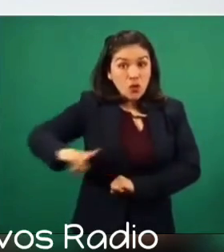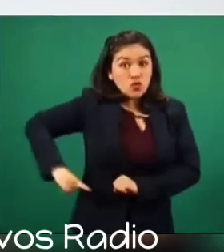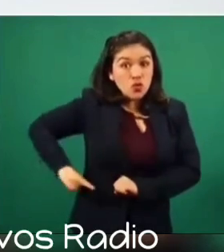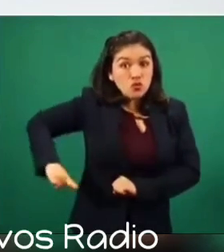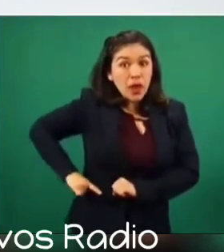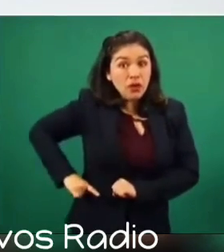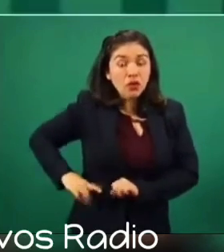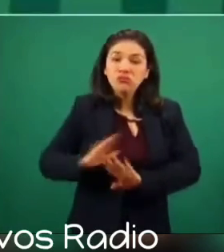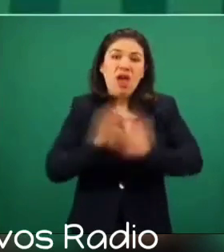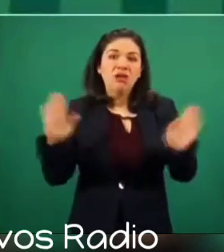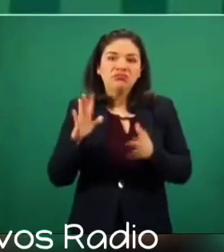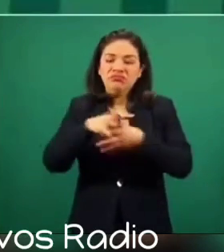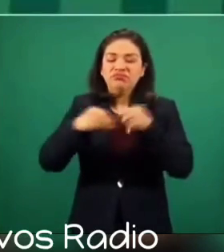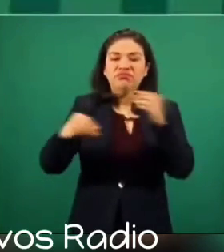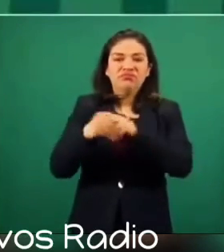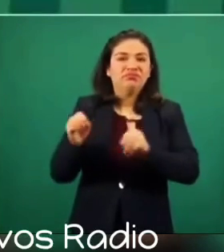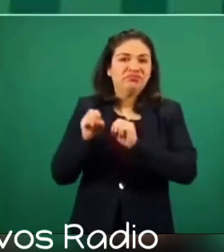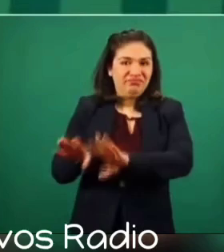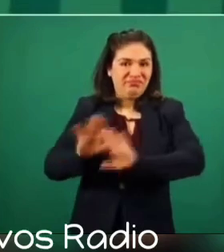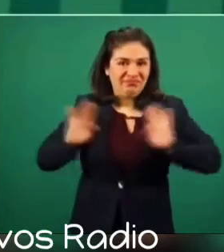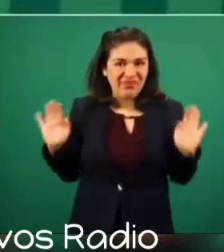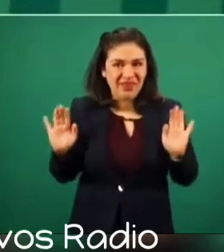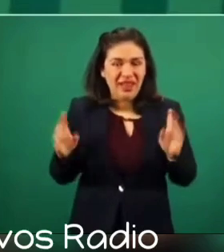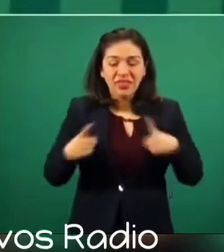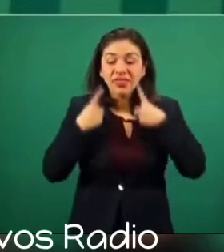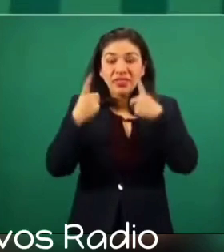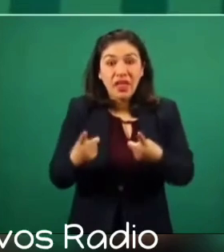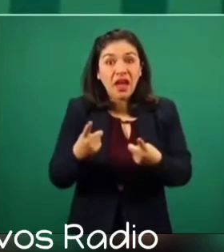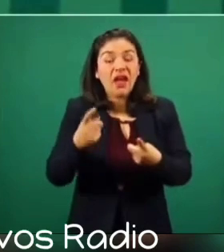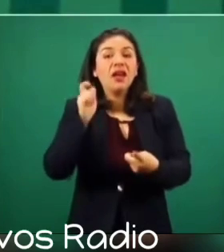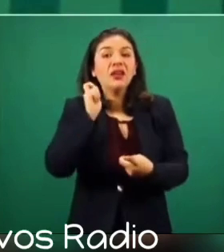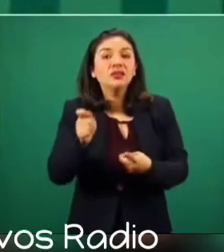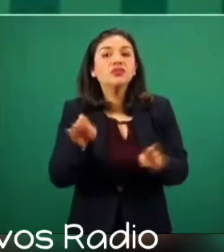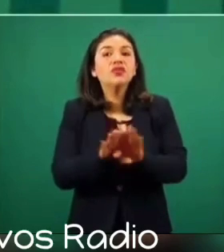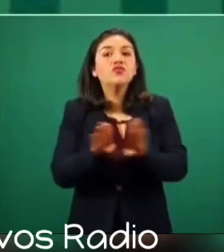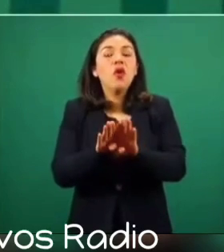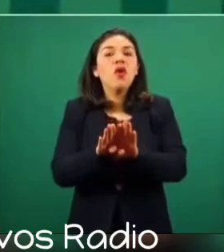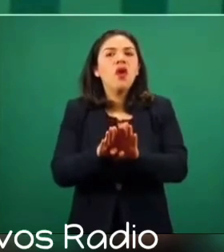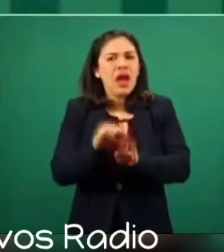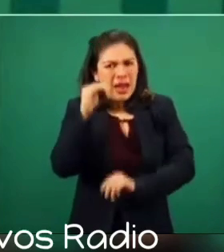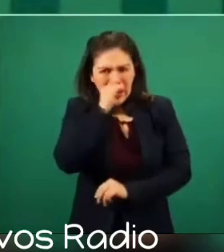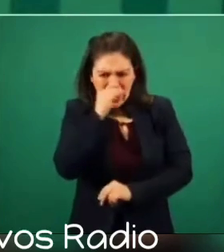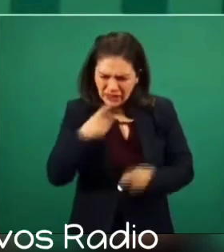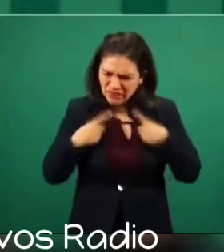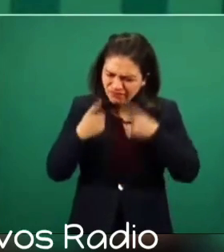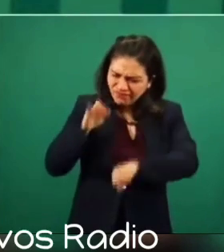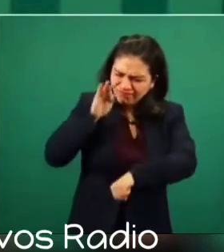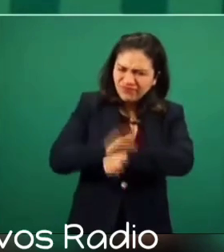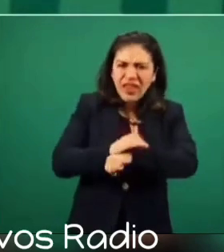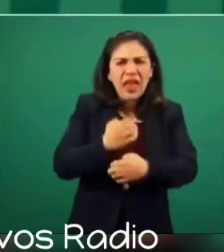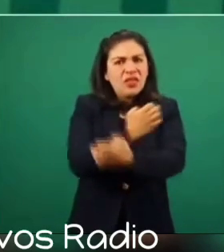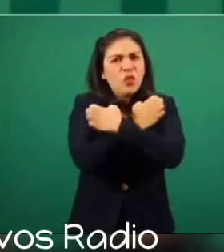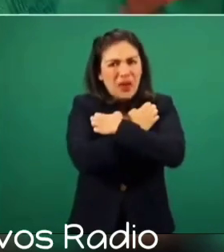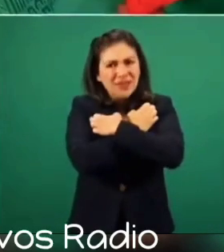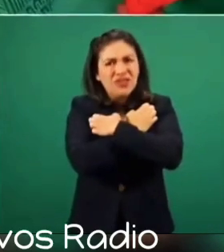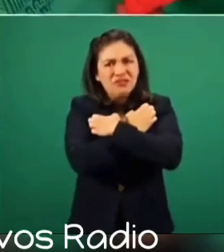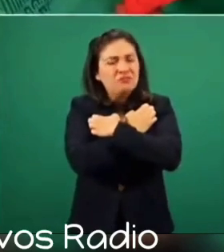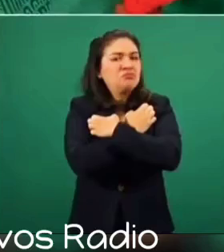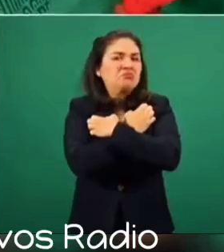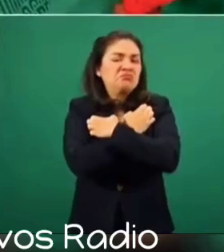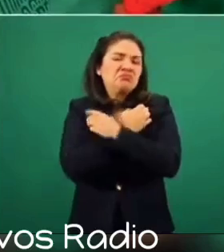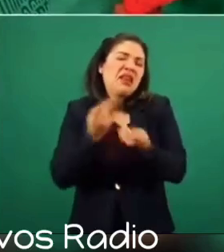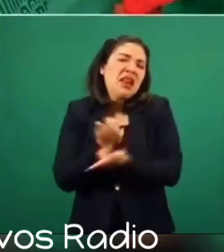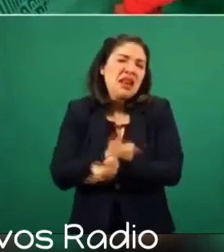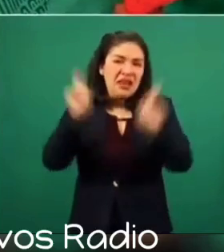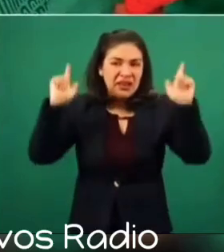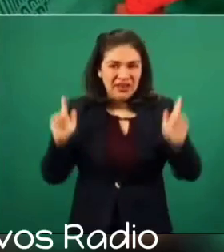del Estado, el de garantizar de manera gratuita la educación.